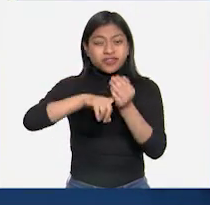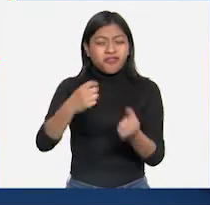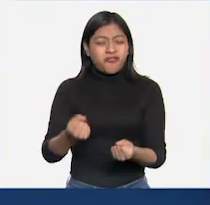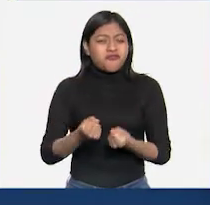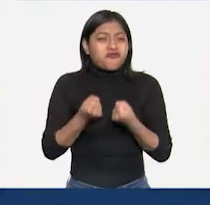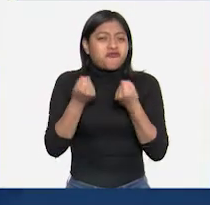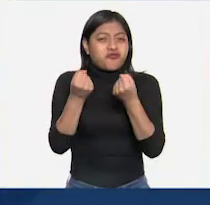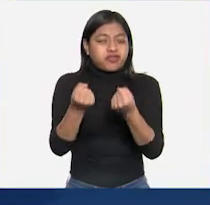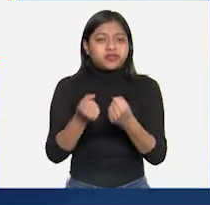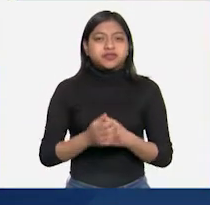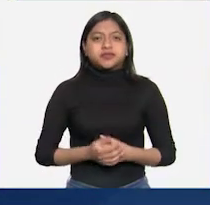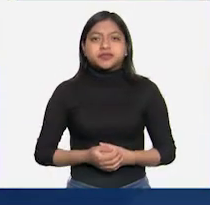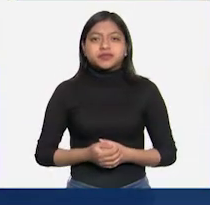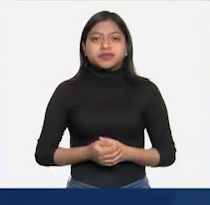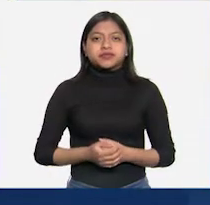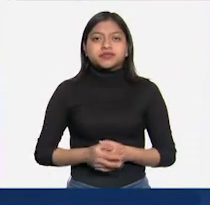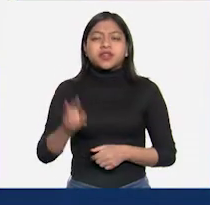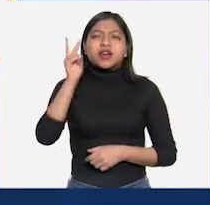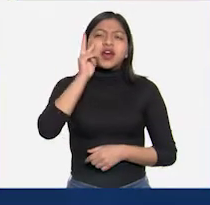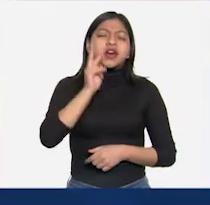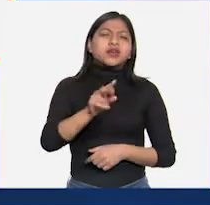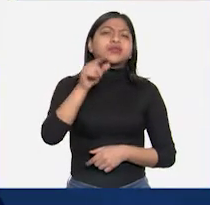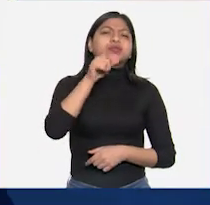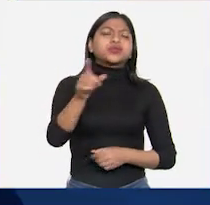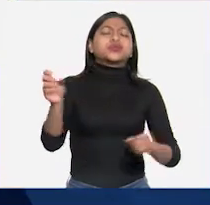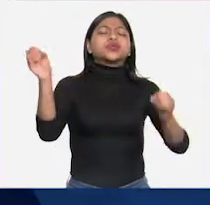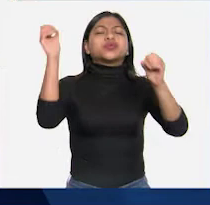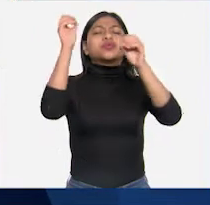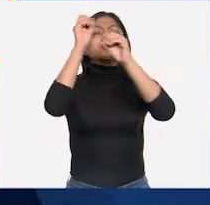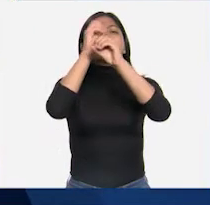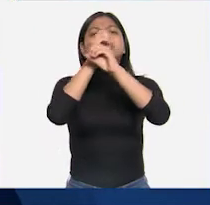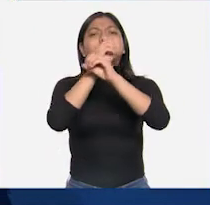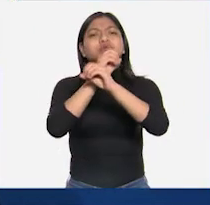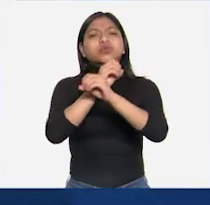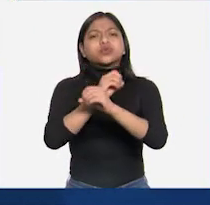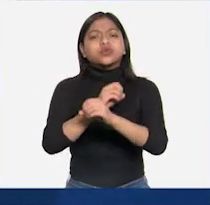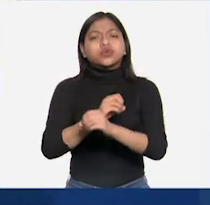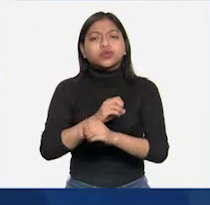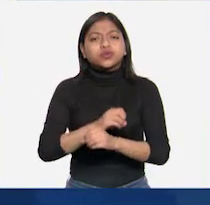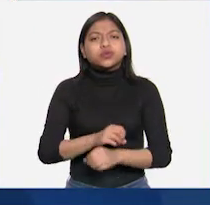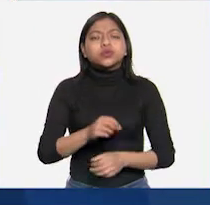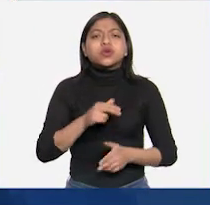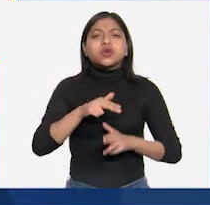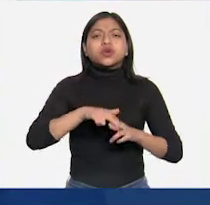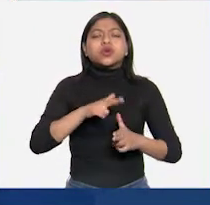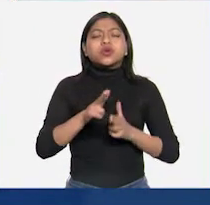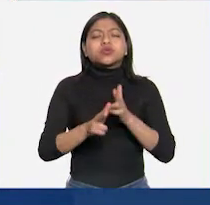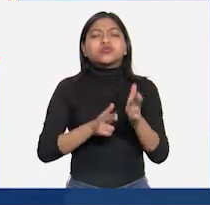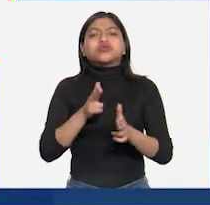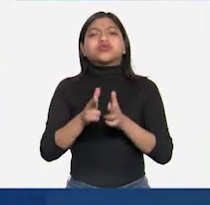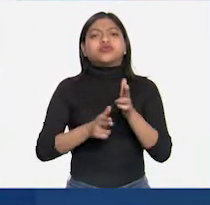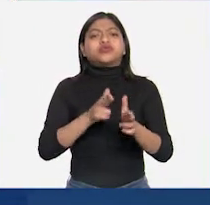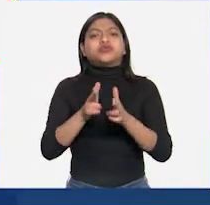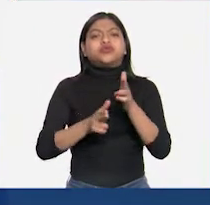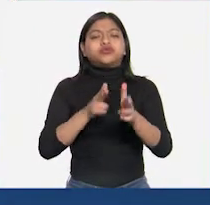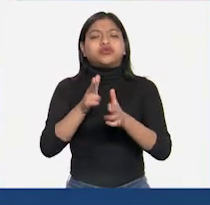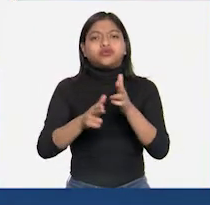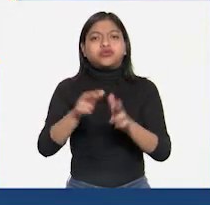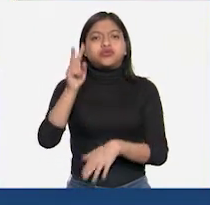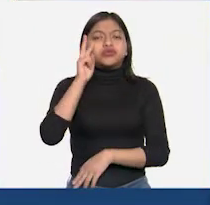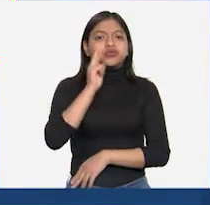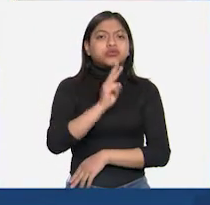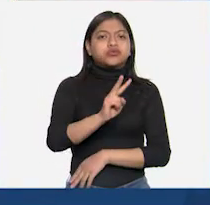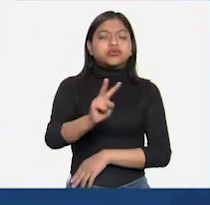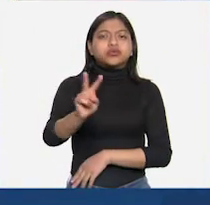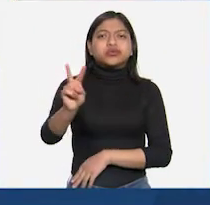Si oscura masa el horizonte sierra, sus entrañas graníticas y perforan, y surge coronada y